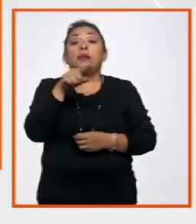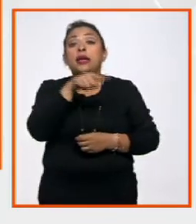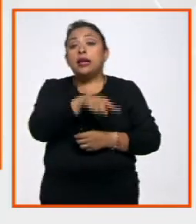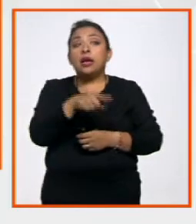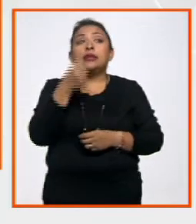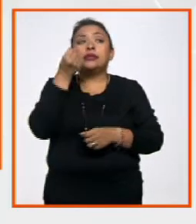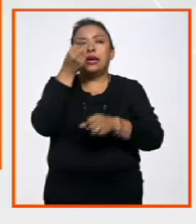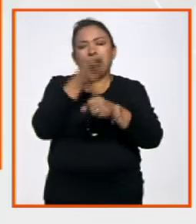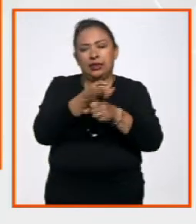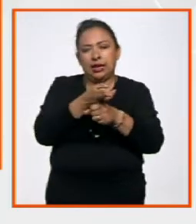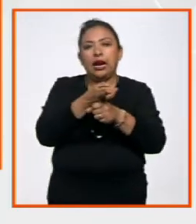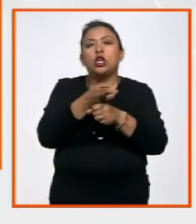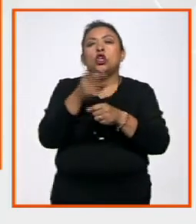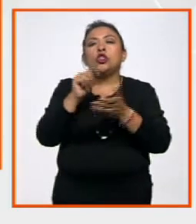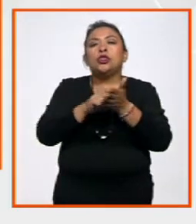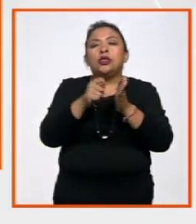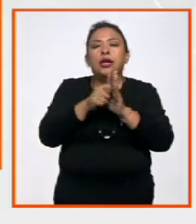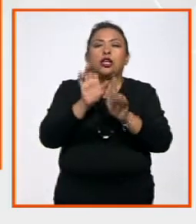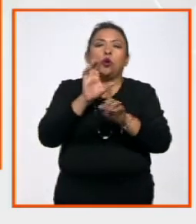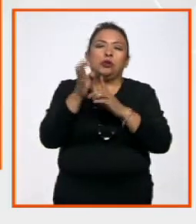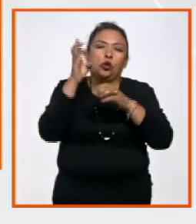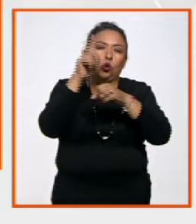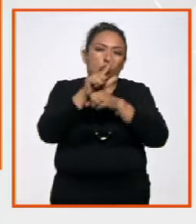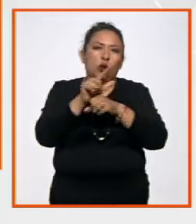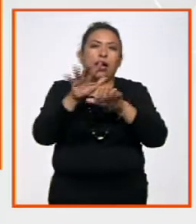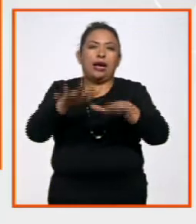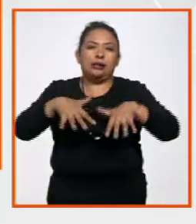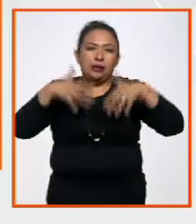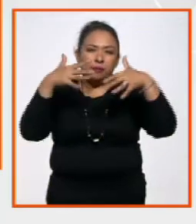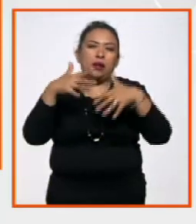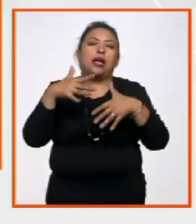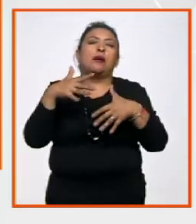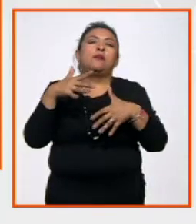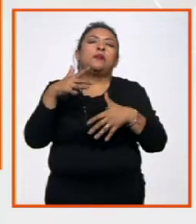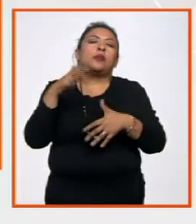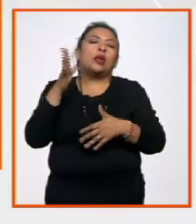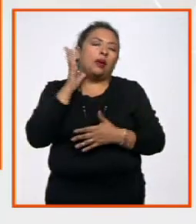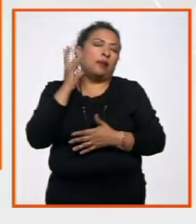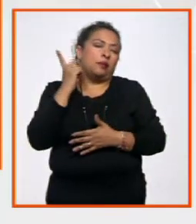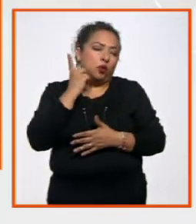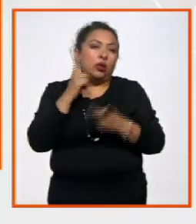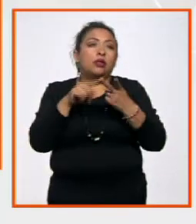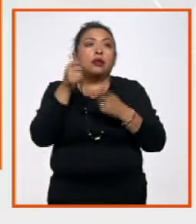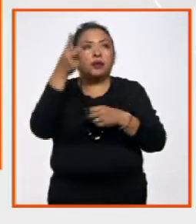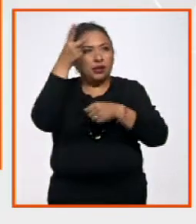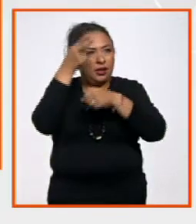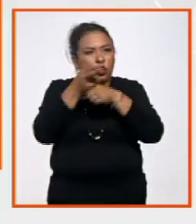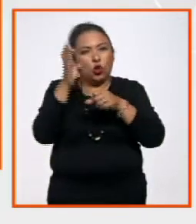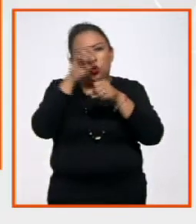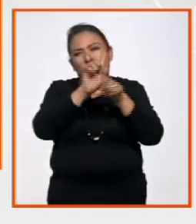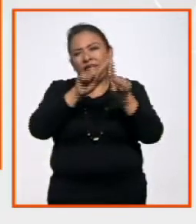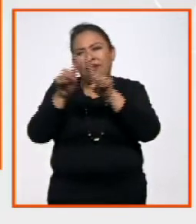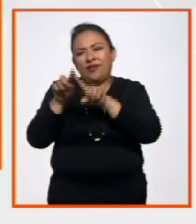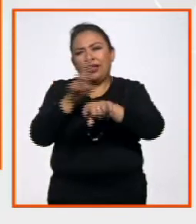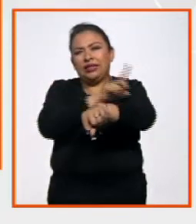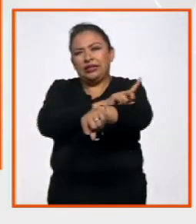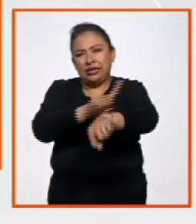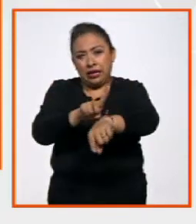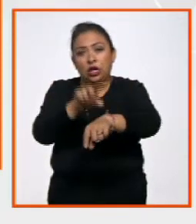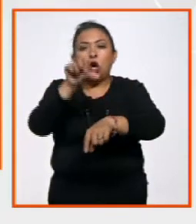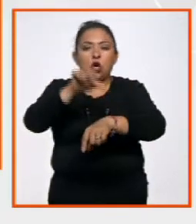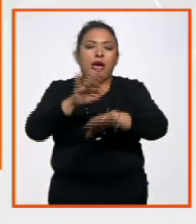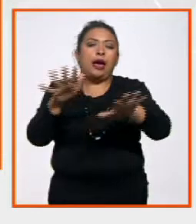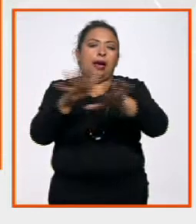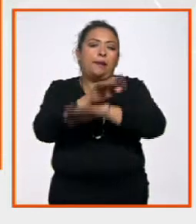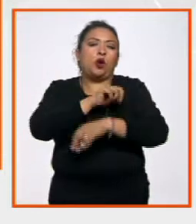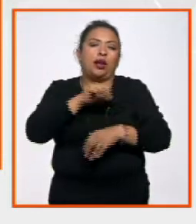secretario técnico de la Comisión de Cultura de la Asamblea Legislativa, fue director de cultura en varias delegaciones, lo que hoy